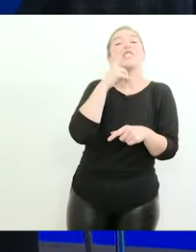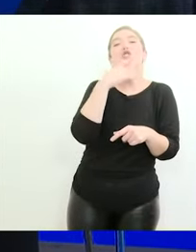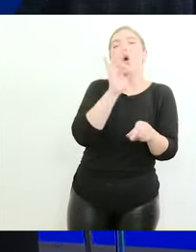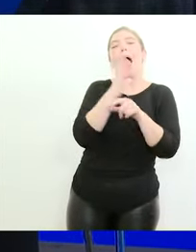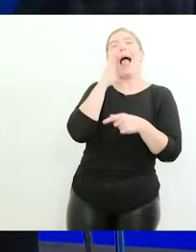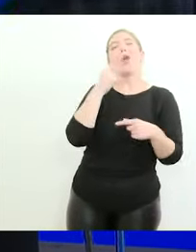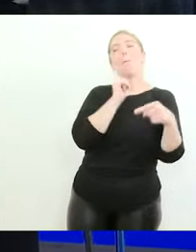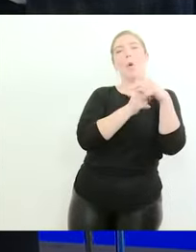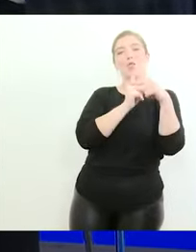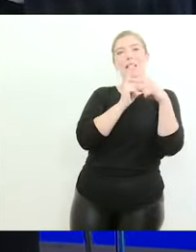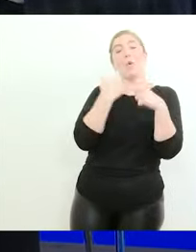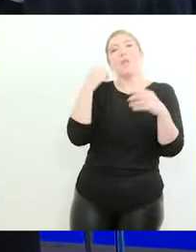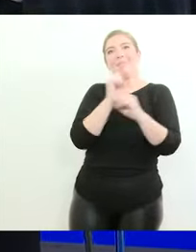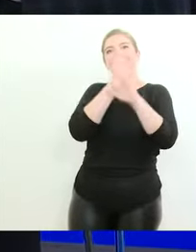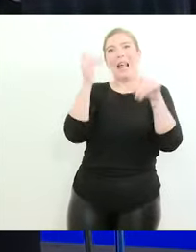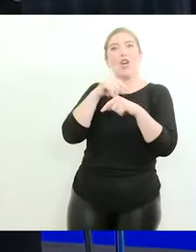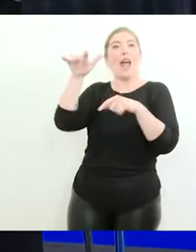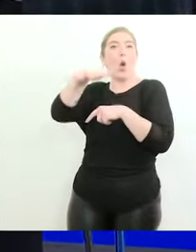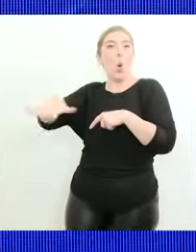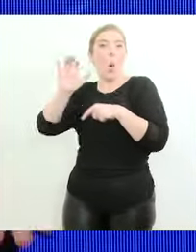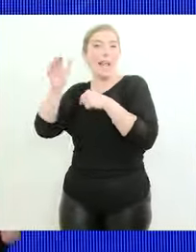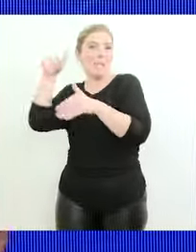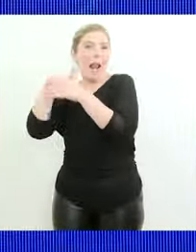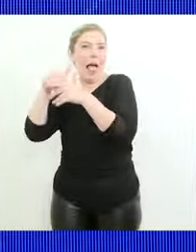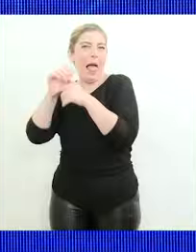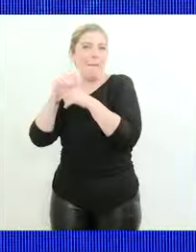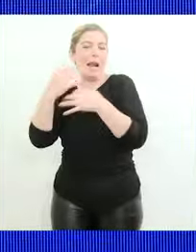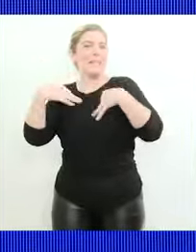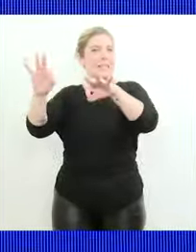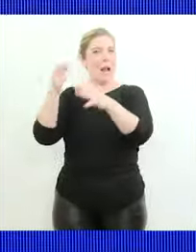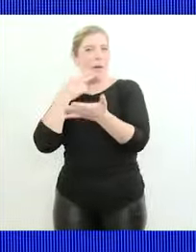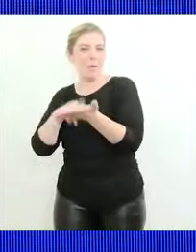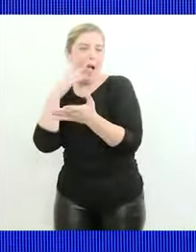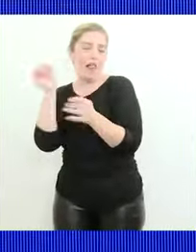claro que los lugares hechos para evadir impuestos son algo malo